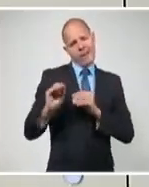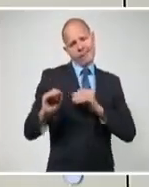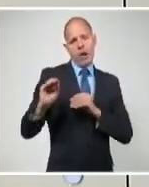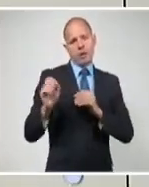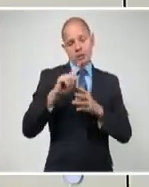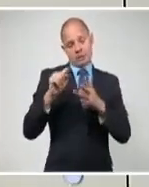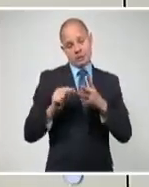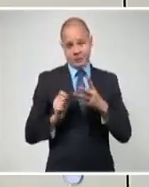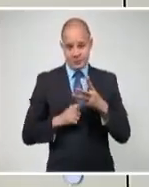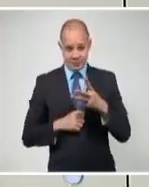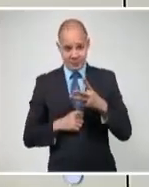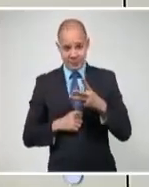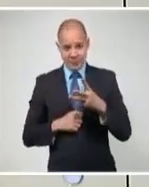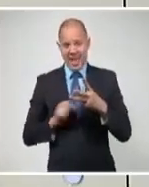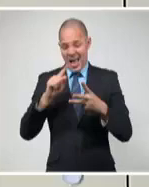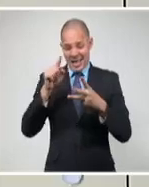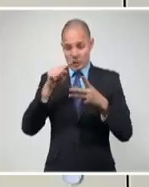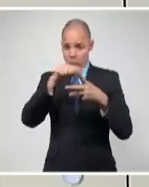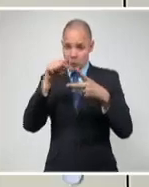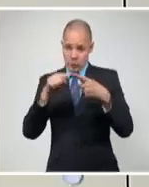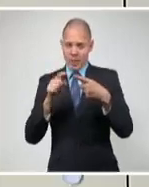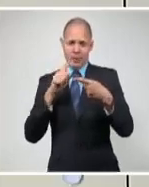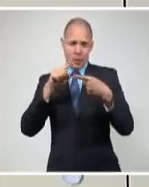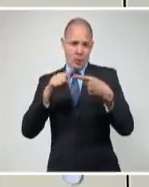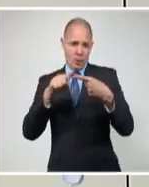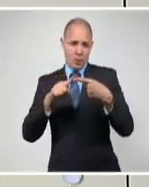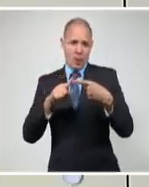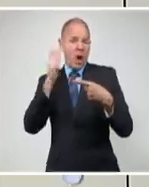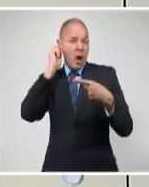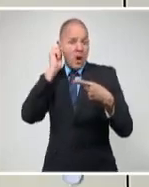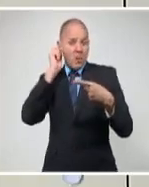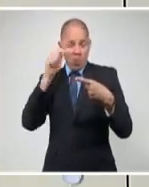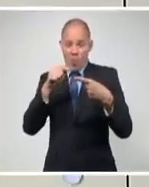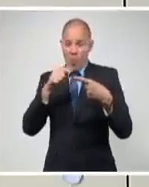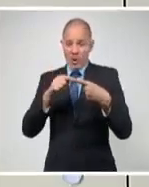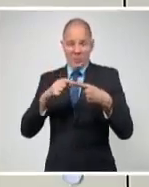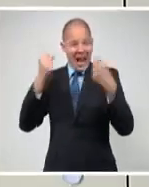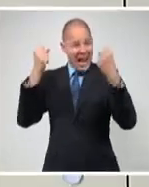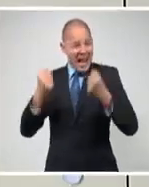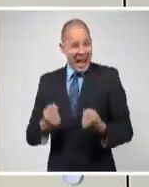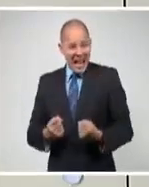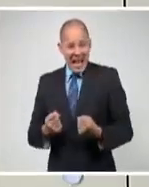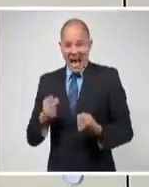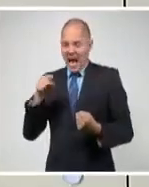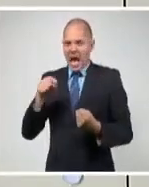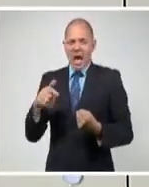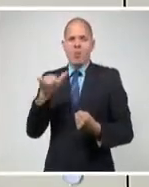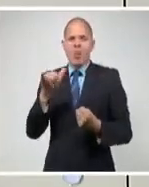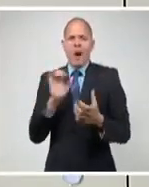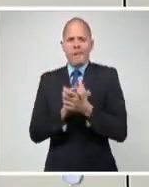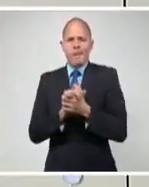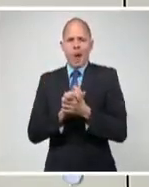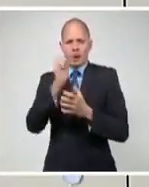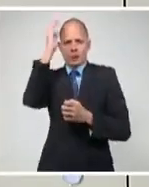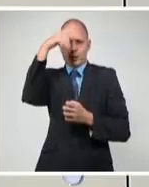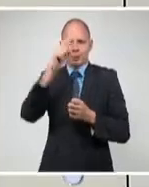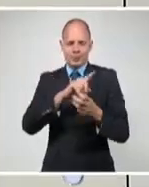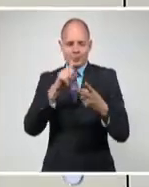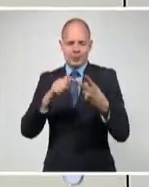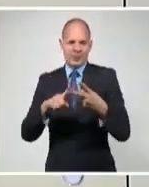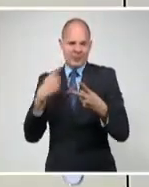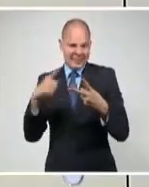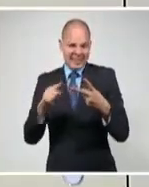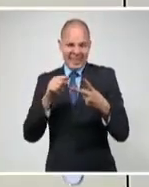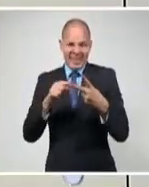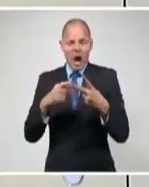lo delató en televisión nacional. Si bien el vicepresidente en estas ocasiones rara vez llama tanto la atención, ahora Harris